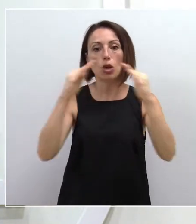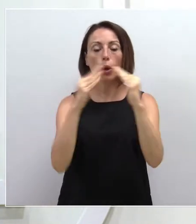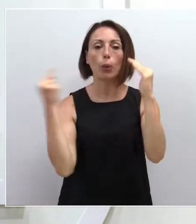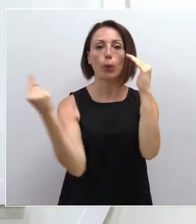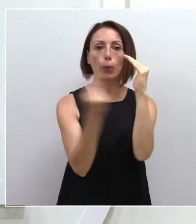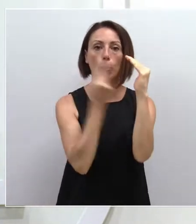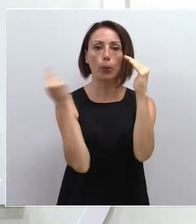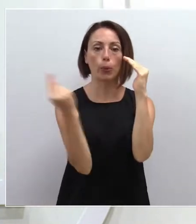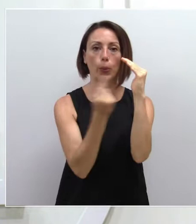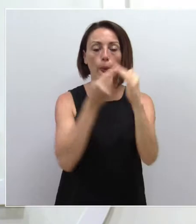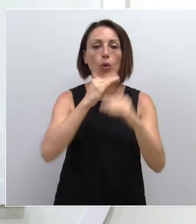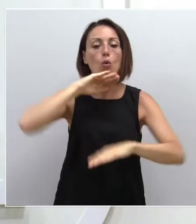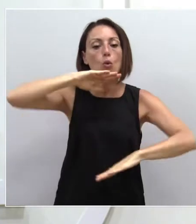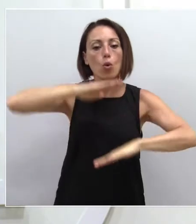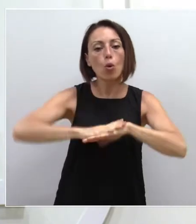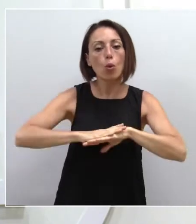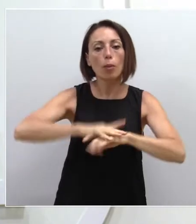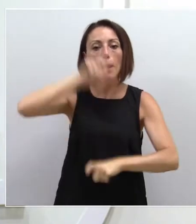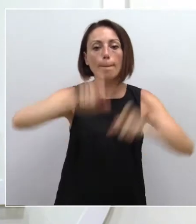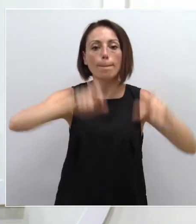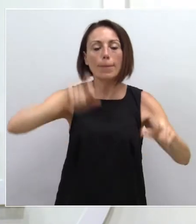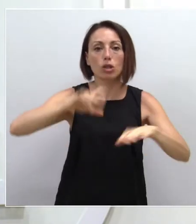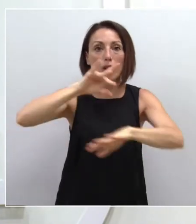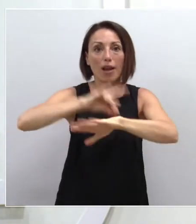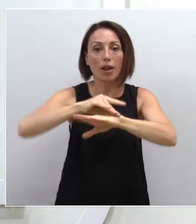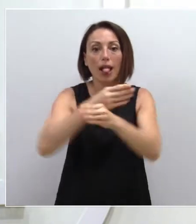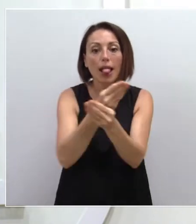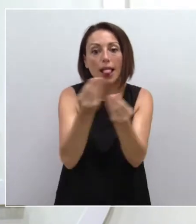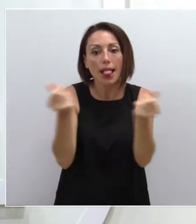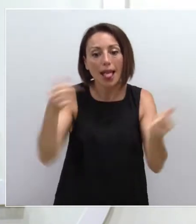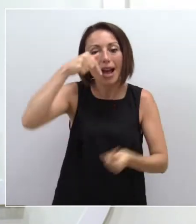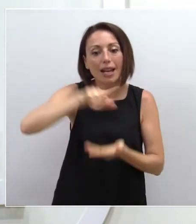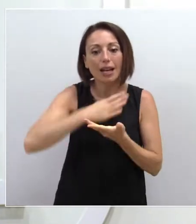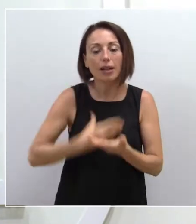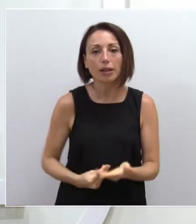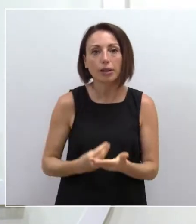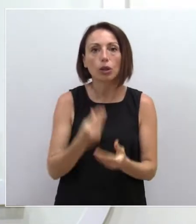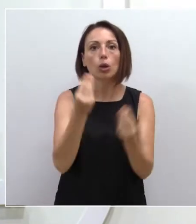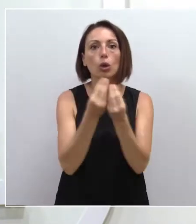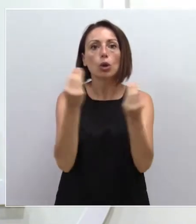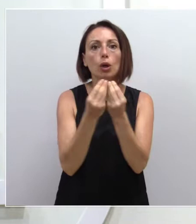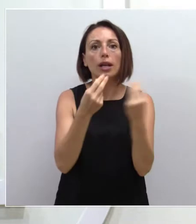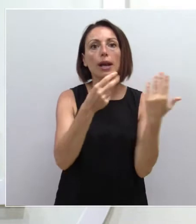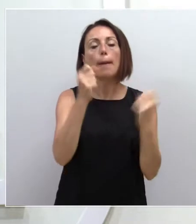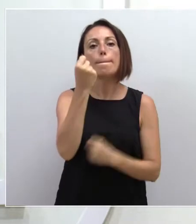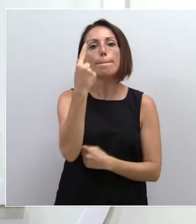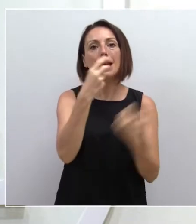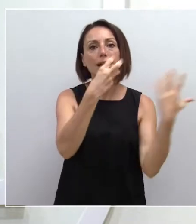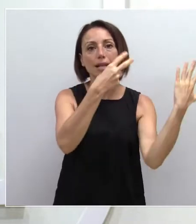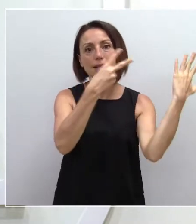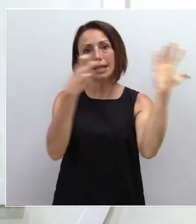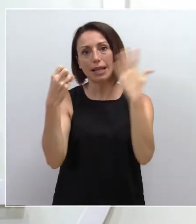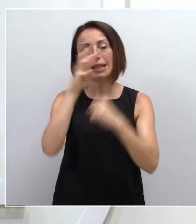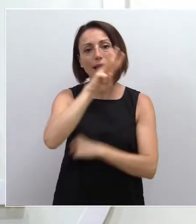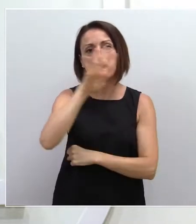domiciliario. El número de personas que han superado la enfermedad en nuestra región alcanza la cifra de 1.734 personas.